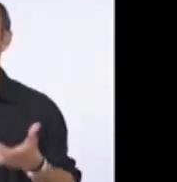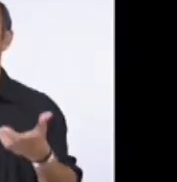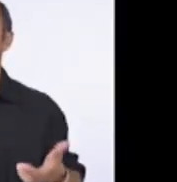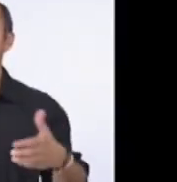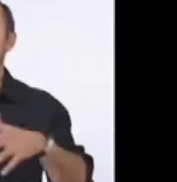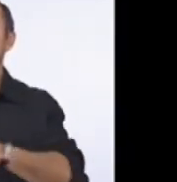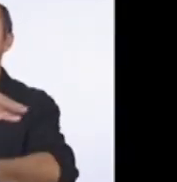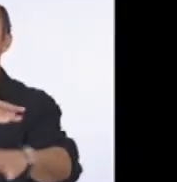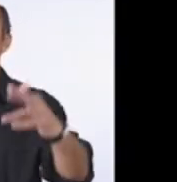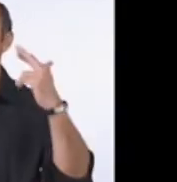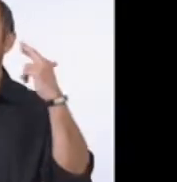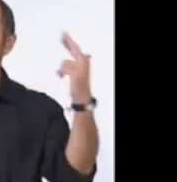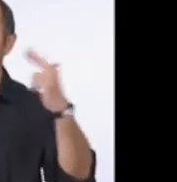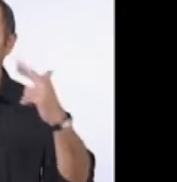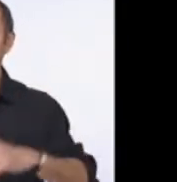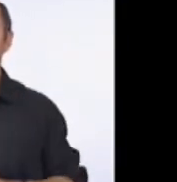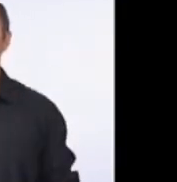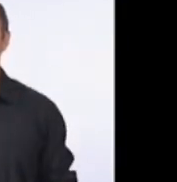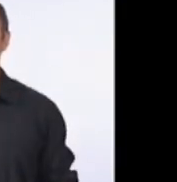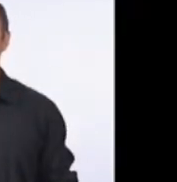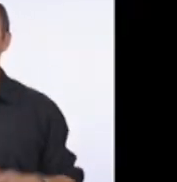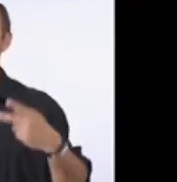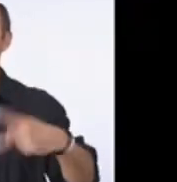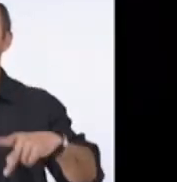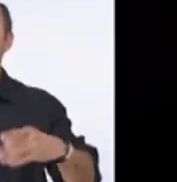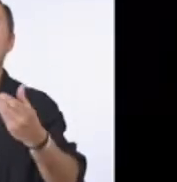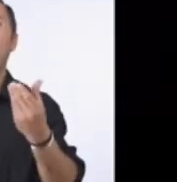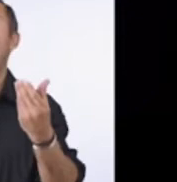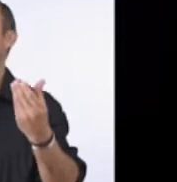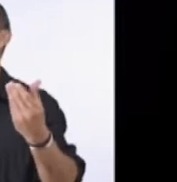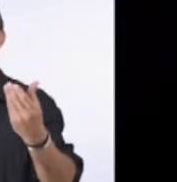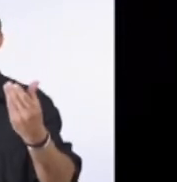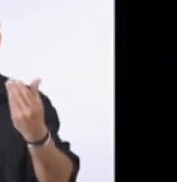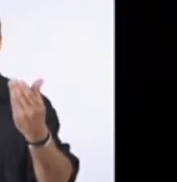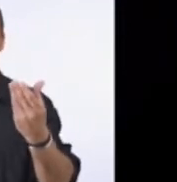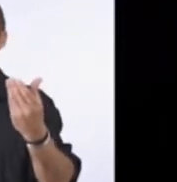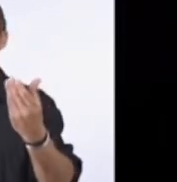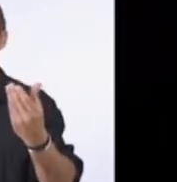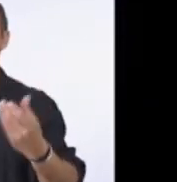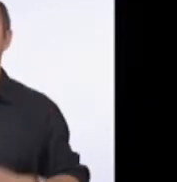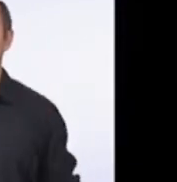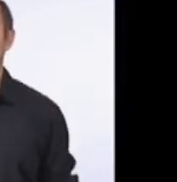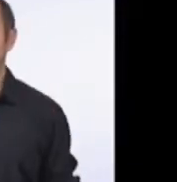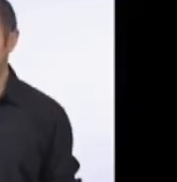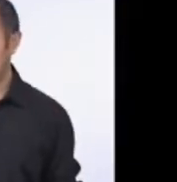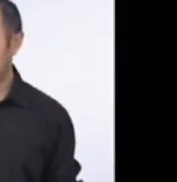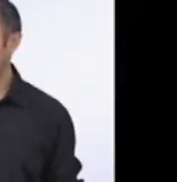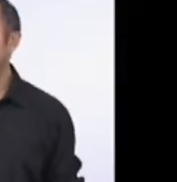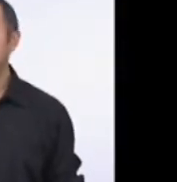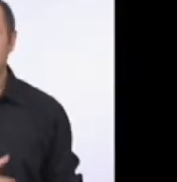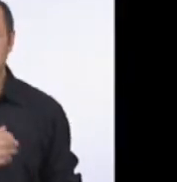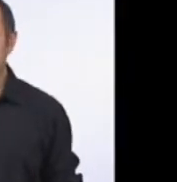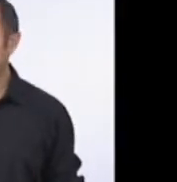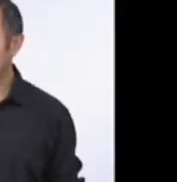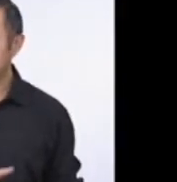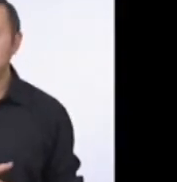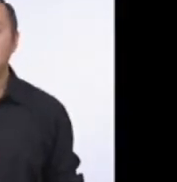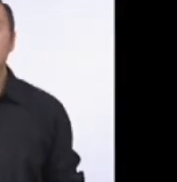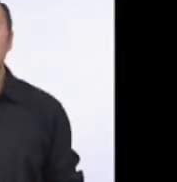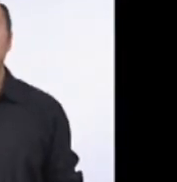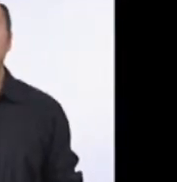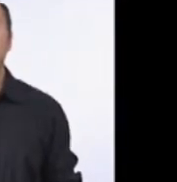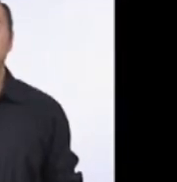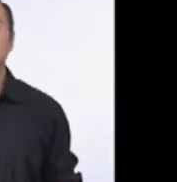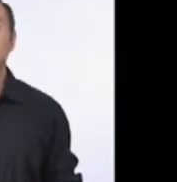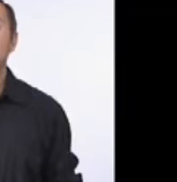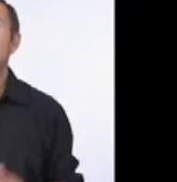Hay quienes no se están quedando en casa. No los ves, pero puedes sentir su generosidad y valor. Doctoras, médicos,